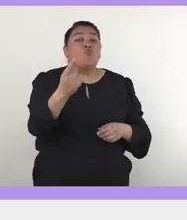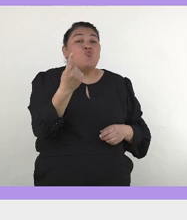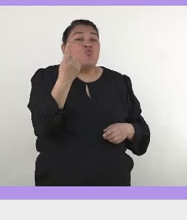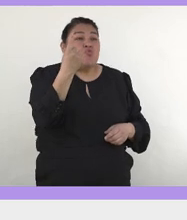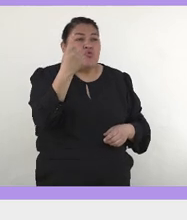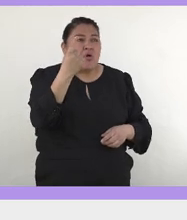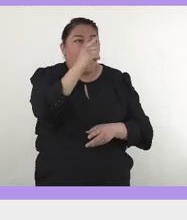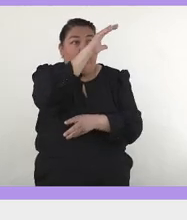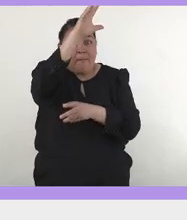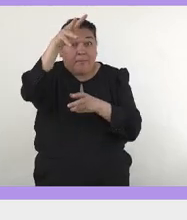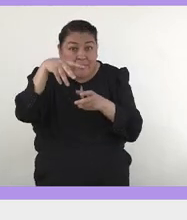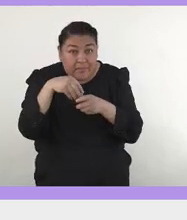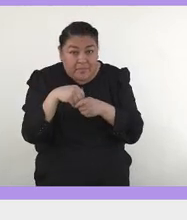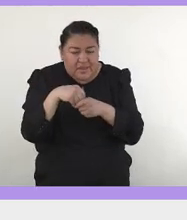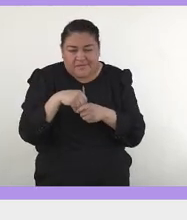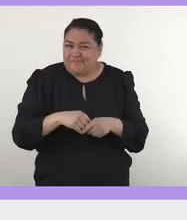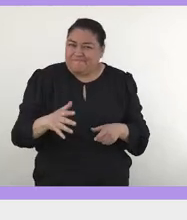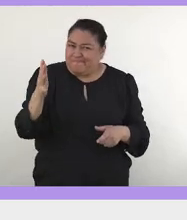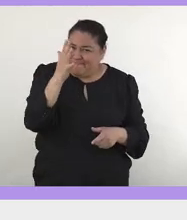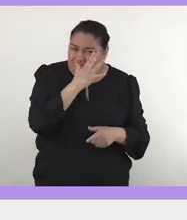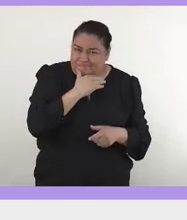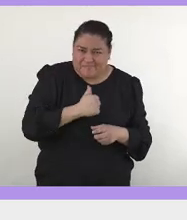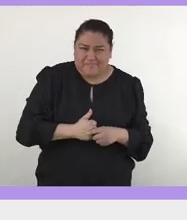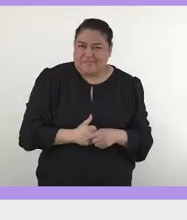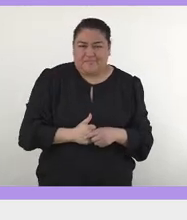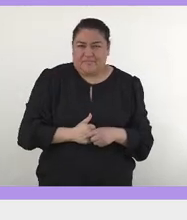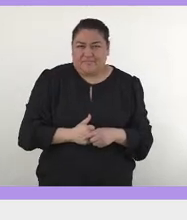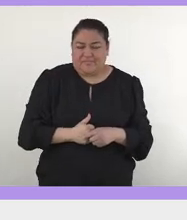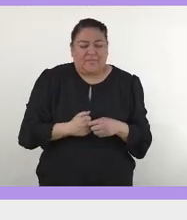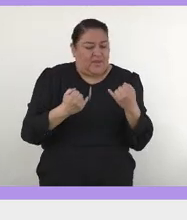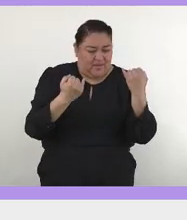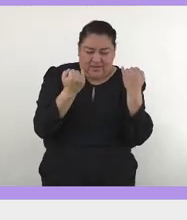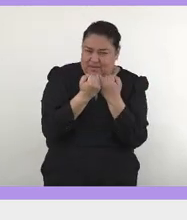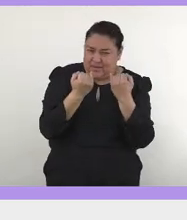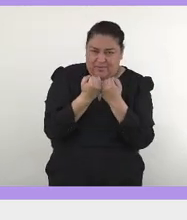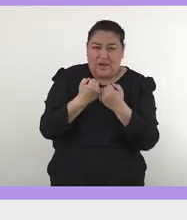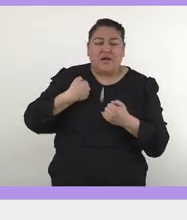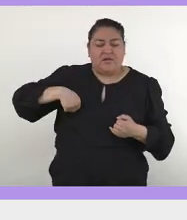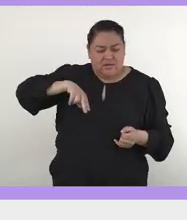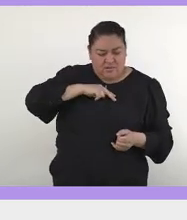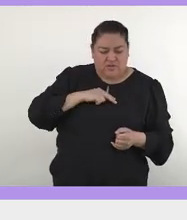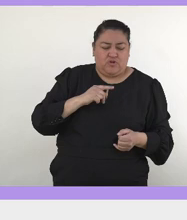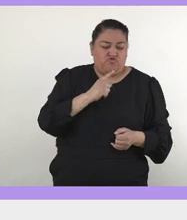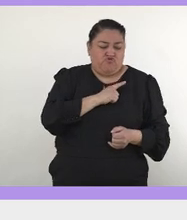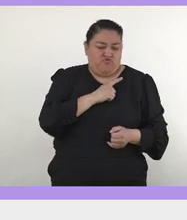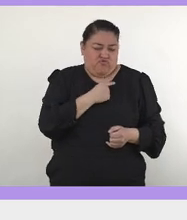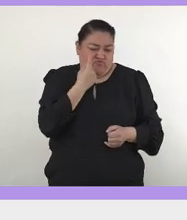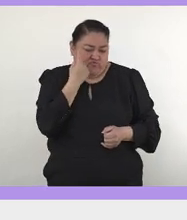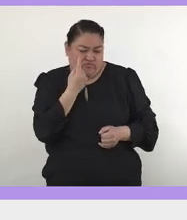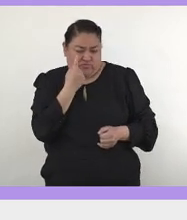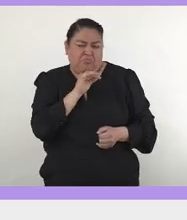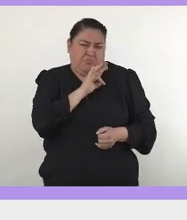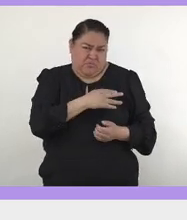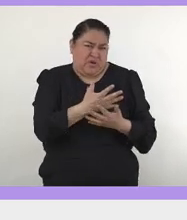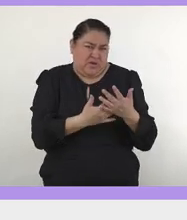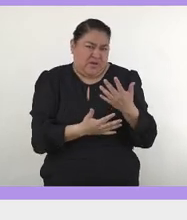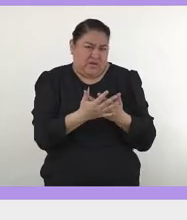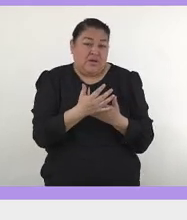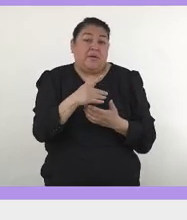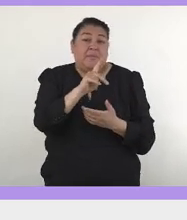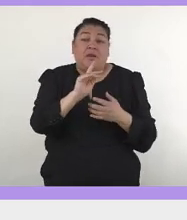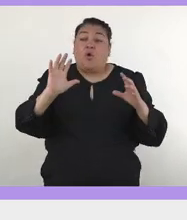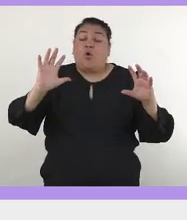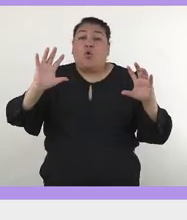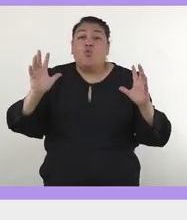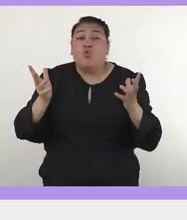Y es básicamente esto. O sea, nosotros podemos hacer algunas cosas por nosotros mismos. Cuando nosotros caminamos en